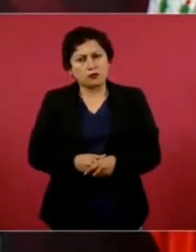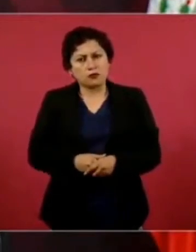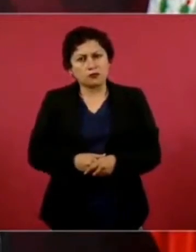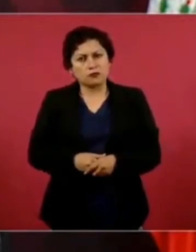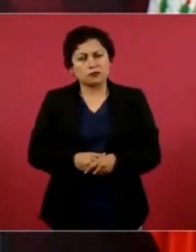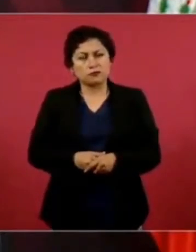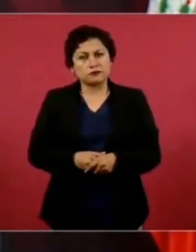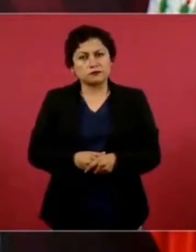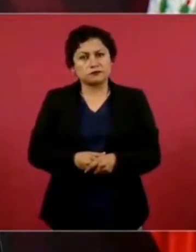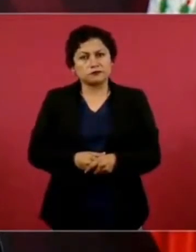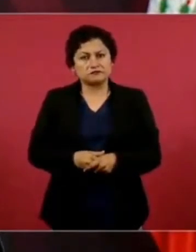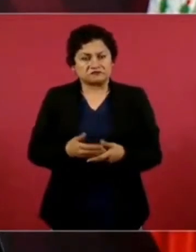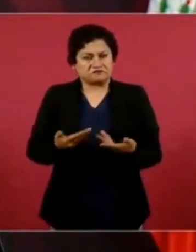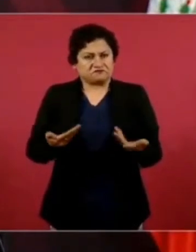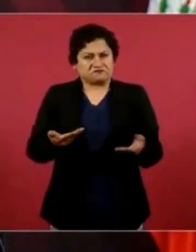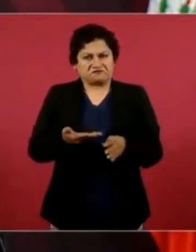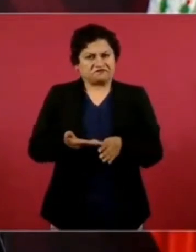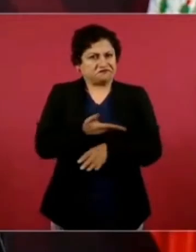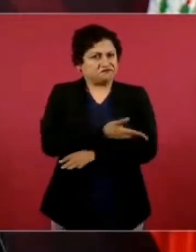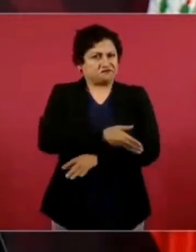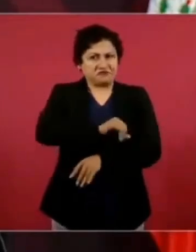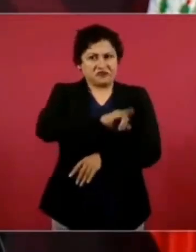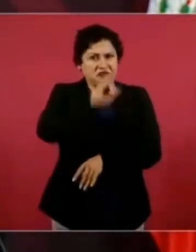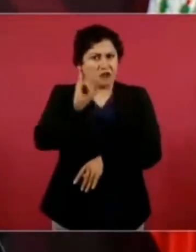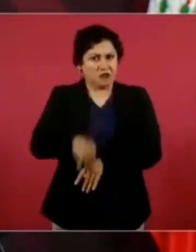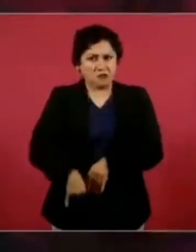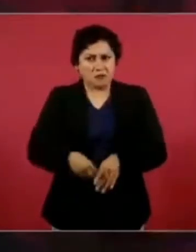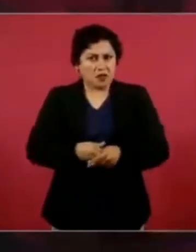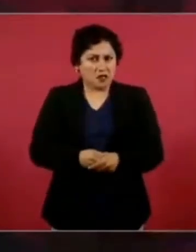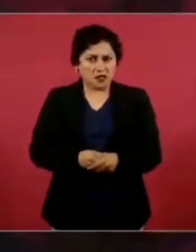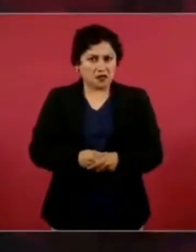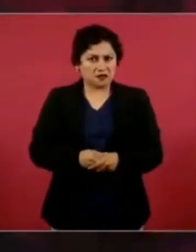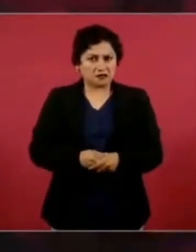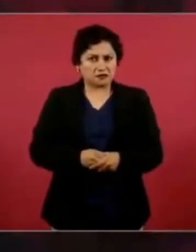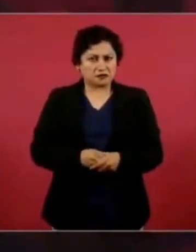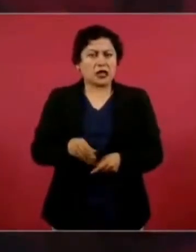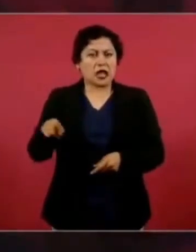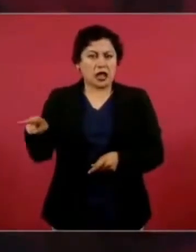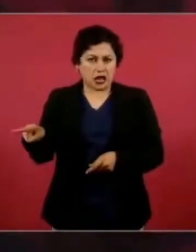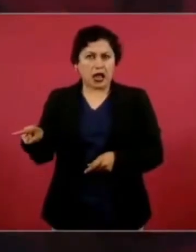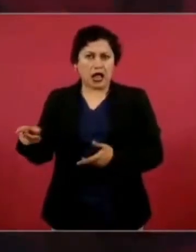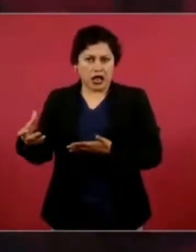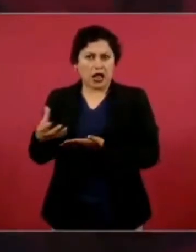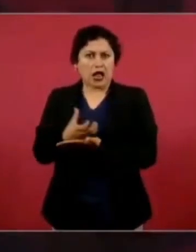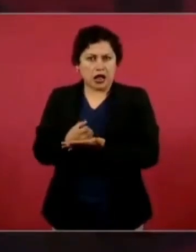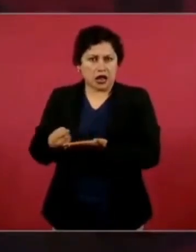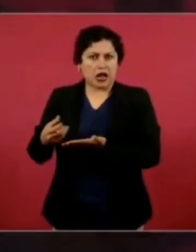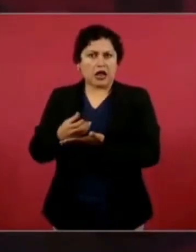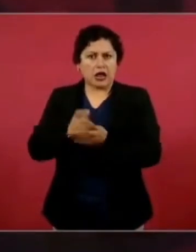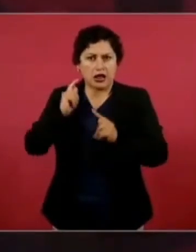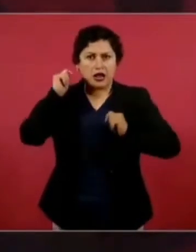no se hacía eso, nada más era sacarle y sacarle, porque en efecto